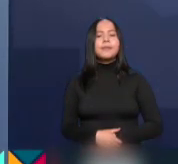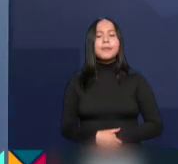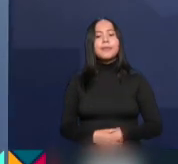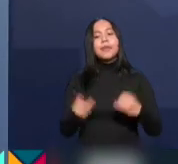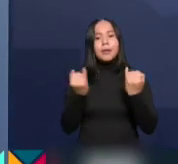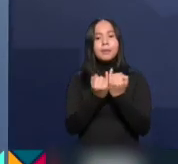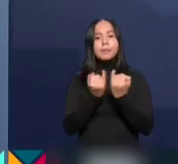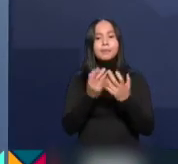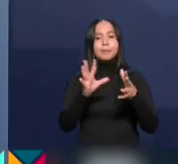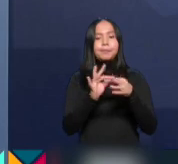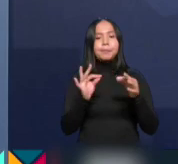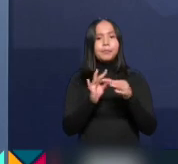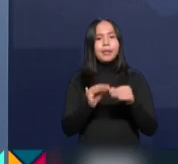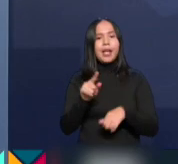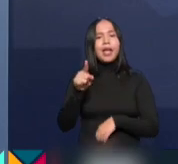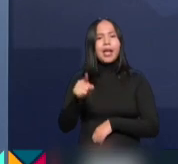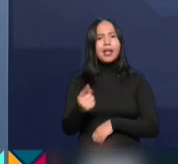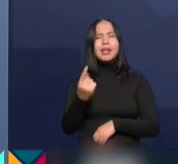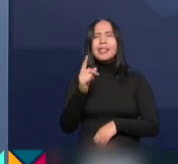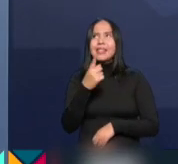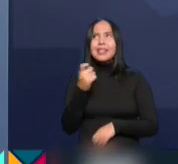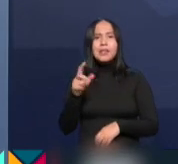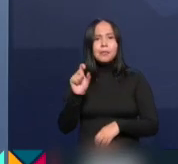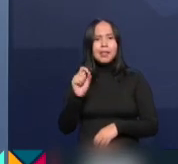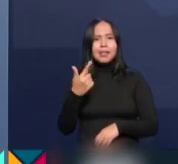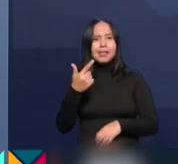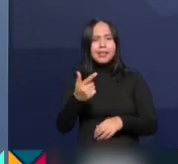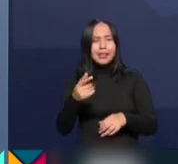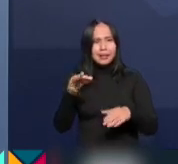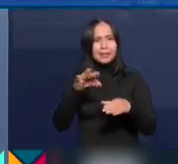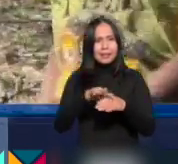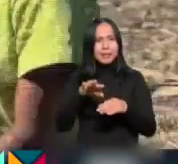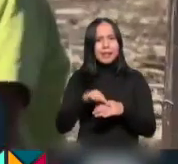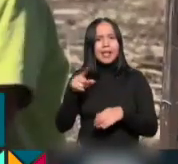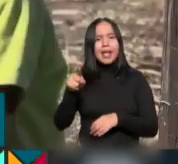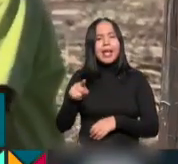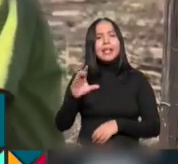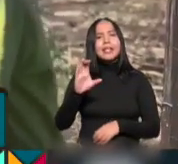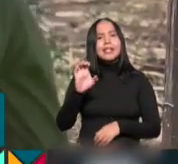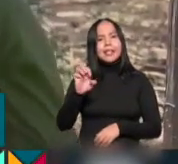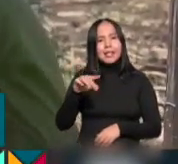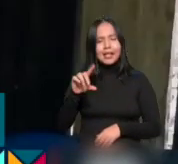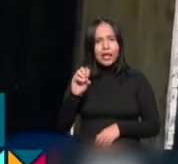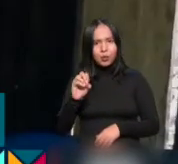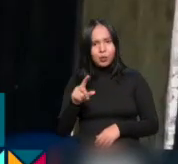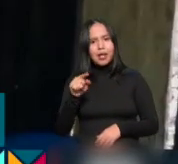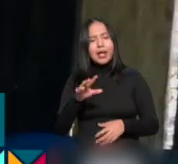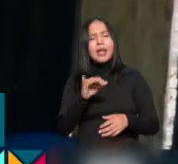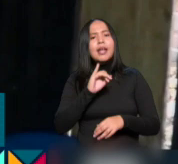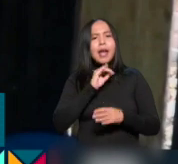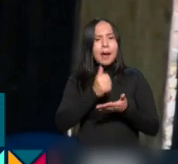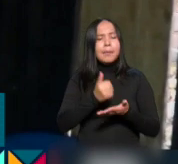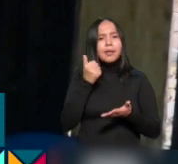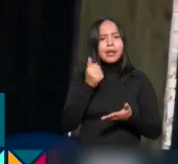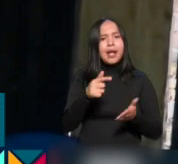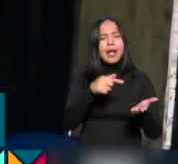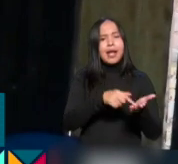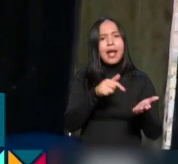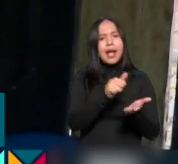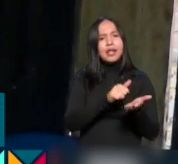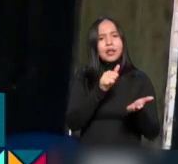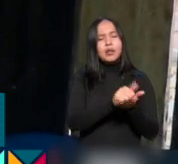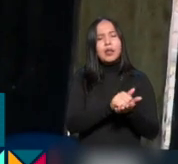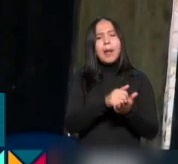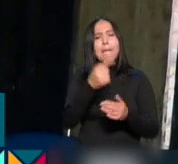También le cuento que por unanimidad de 127 votos a favor, el Senado de la República aprobó en lo general y los artículos no reservados a la